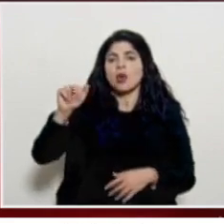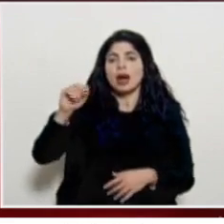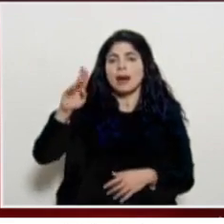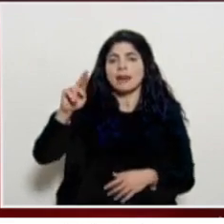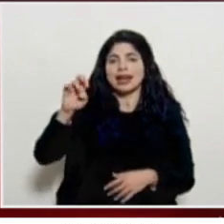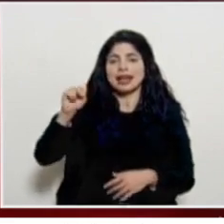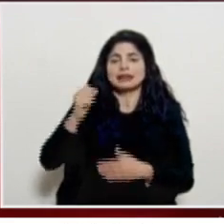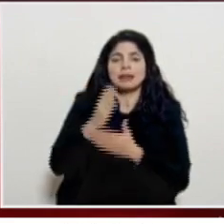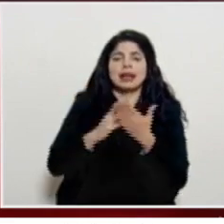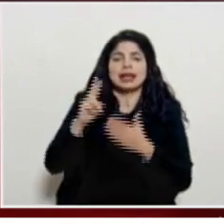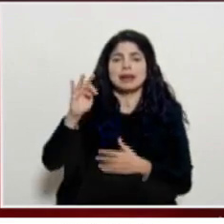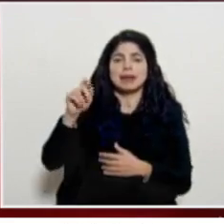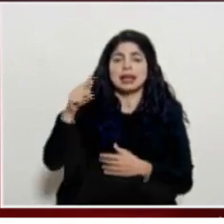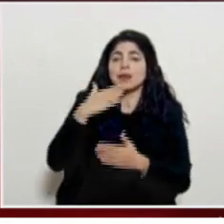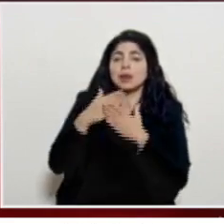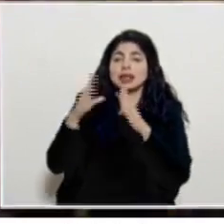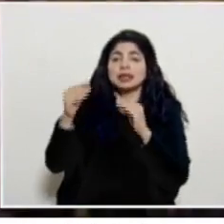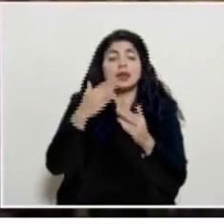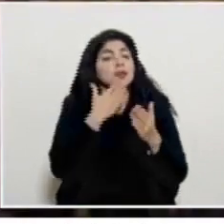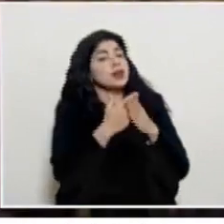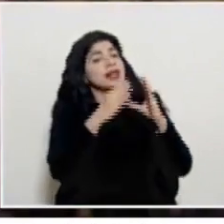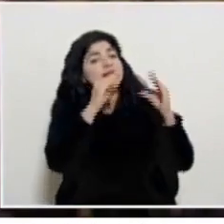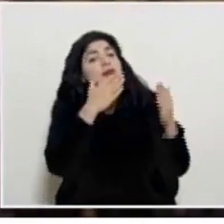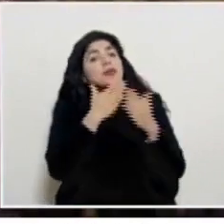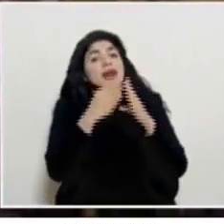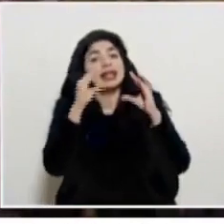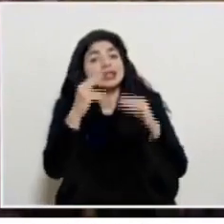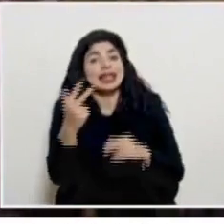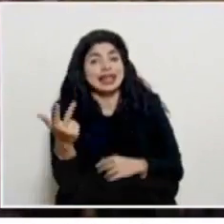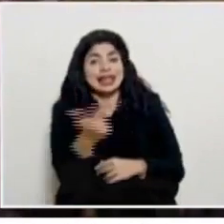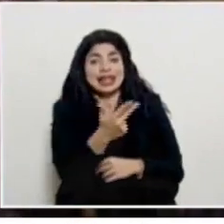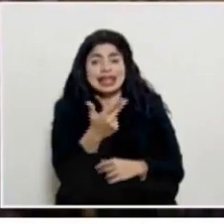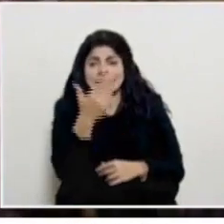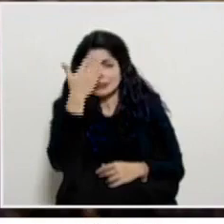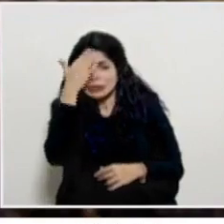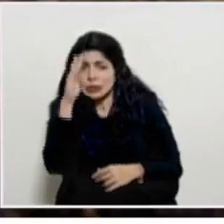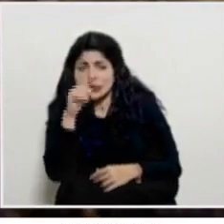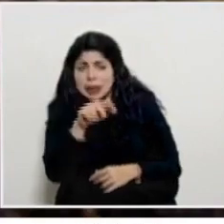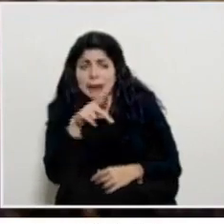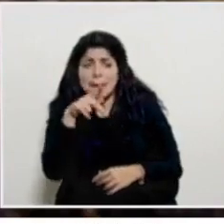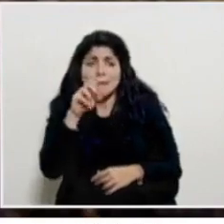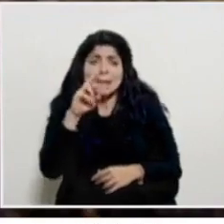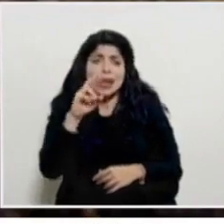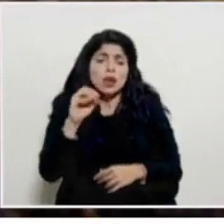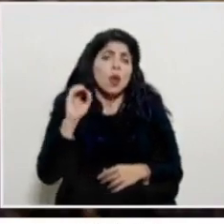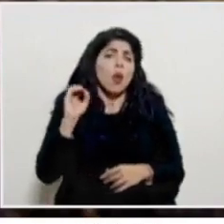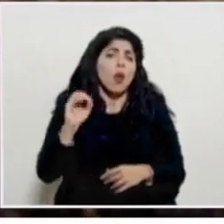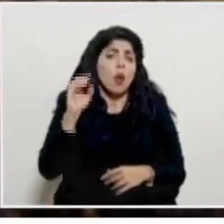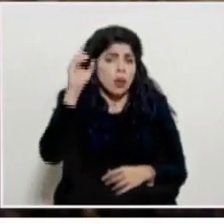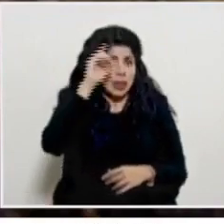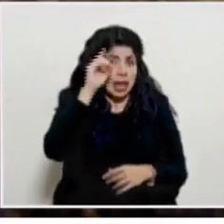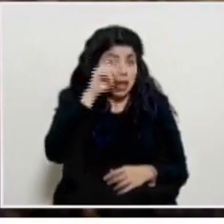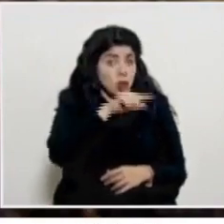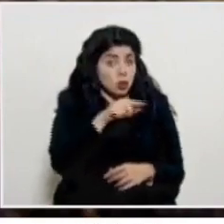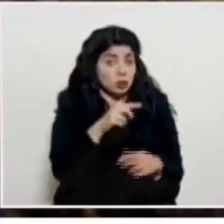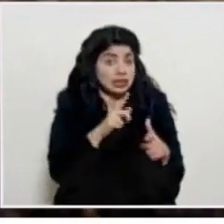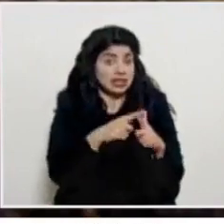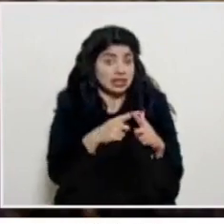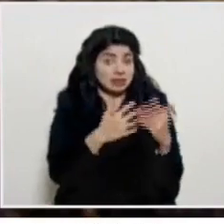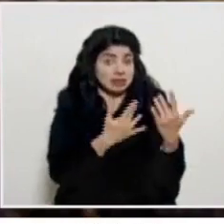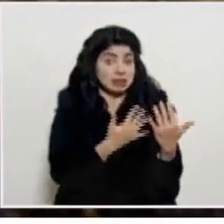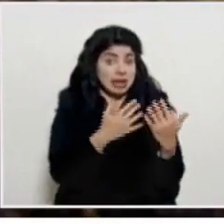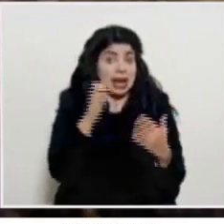de Repreter Muy buenas tardes Laura Buenas tardes Buenas tardes para los tres No sé Don Pedro o Don Daniel están esperando entonces el